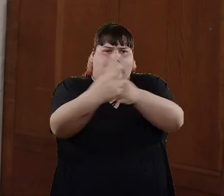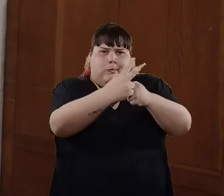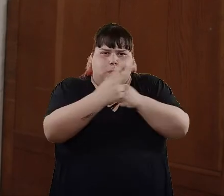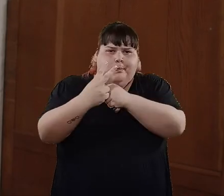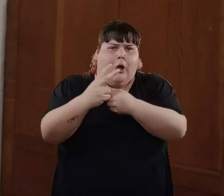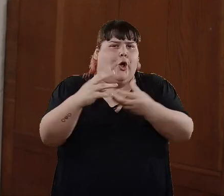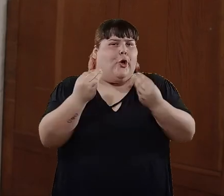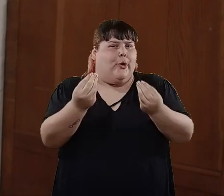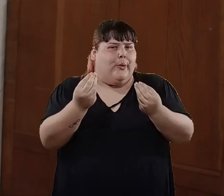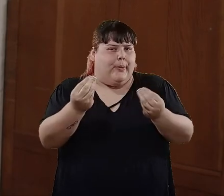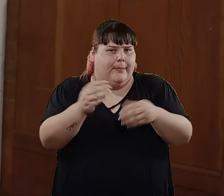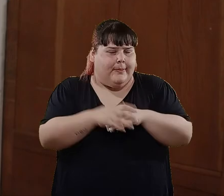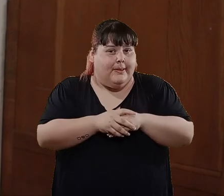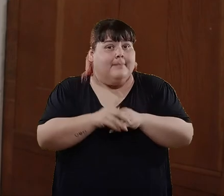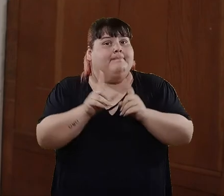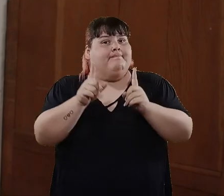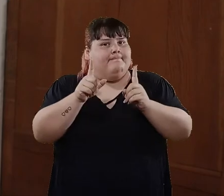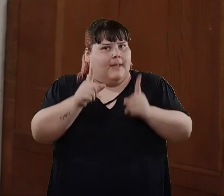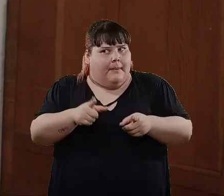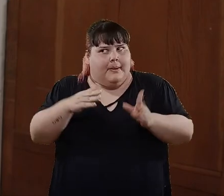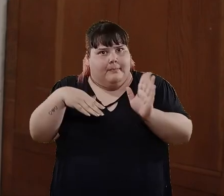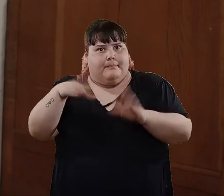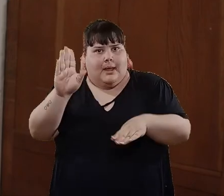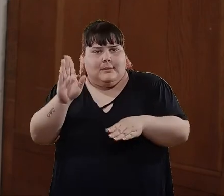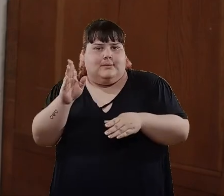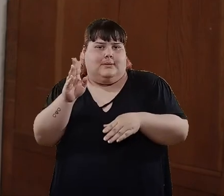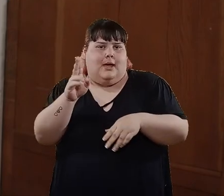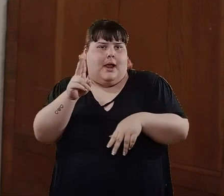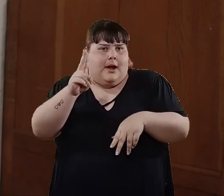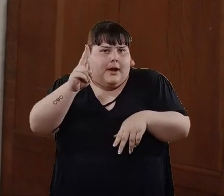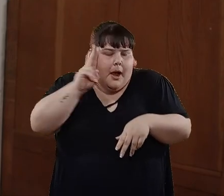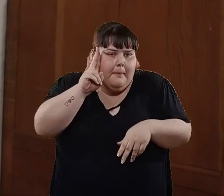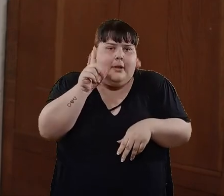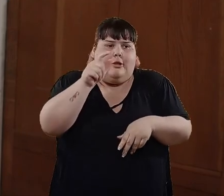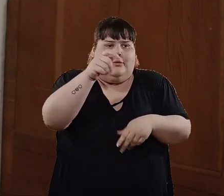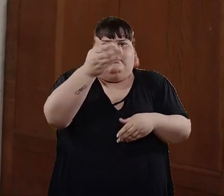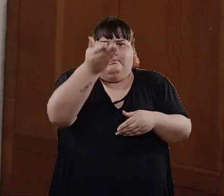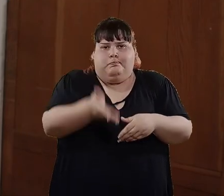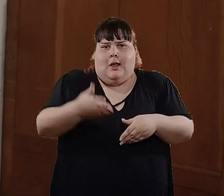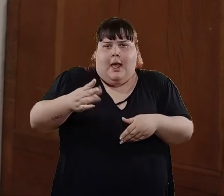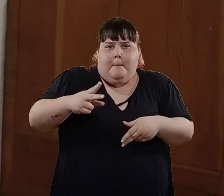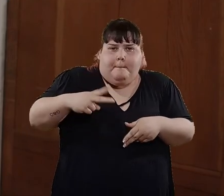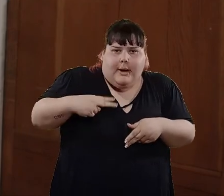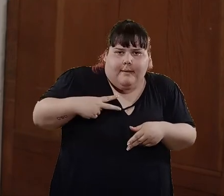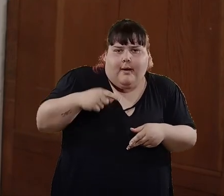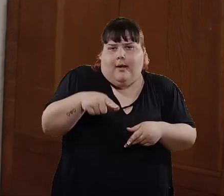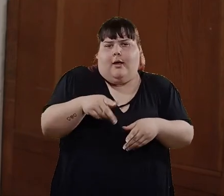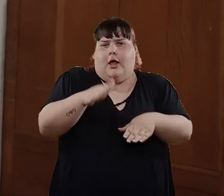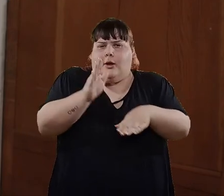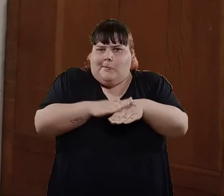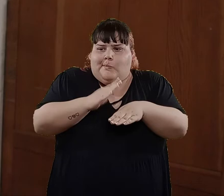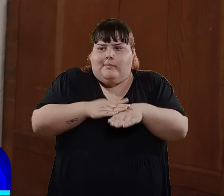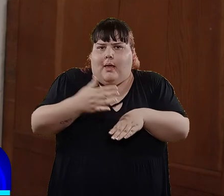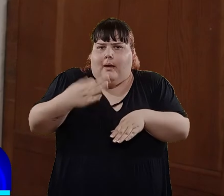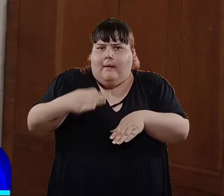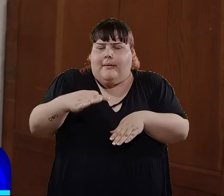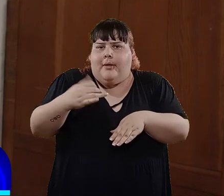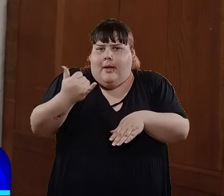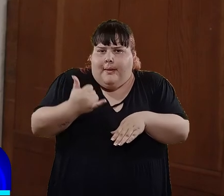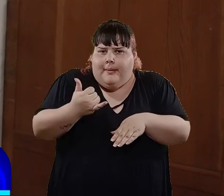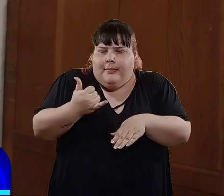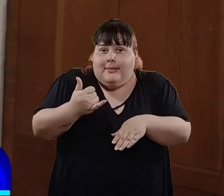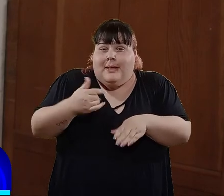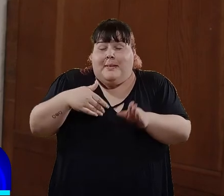autoprotegemos? Y también, obviamente, el respeto a la intimidad, las responsabilidades que debemos tener. Y en